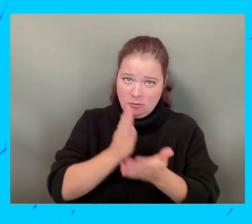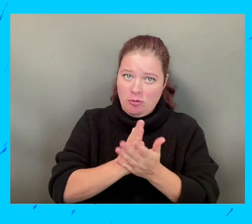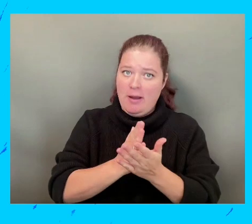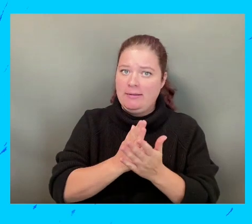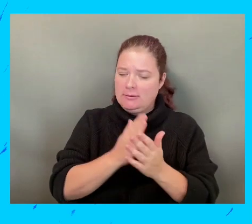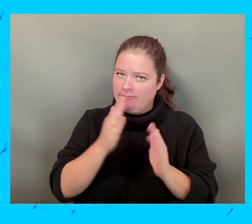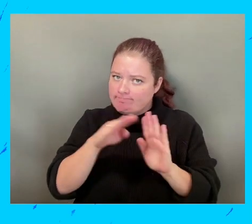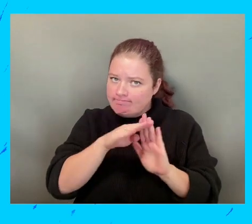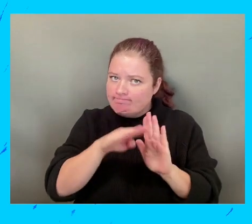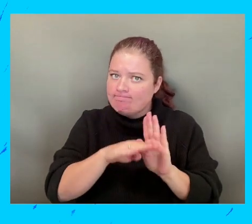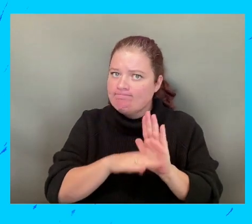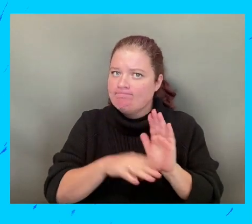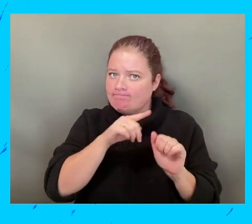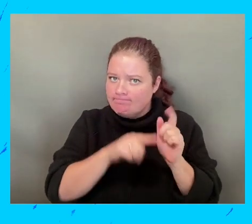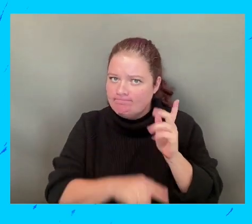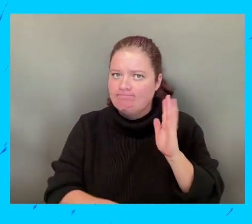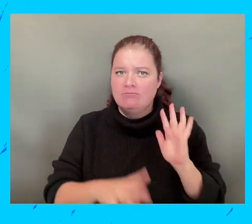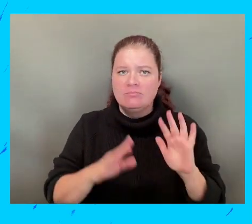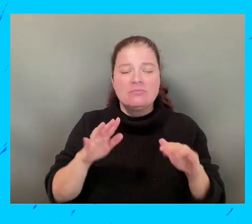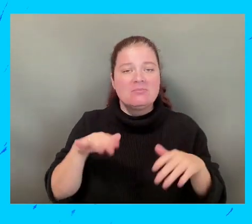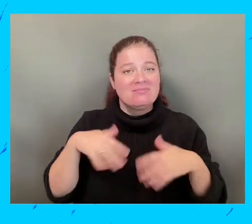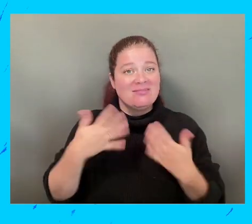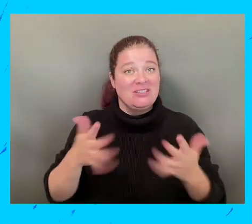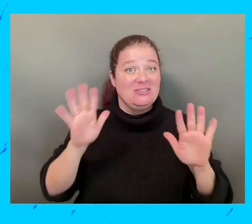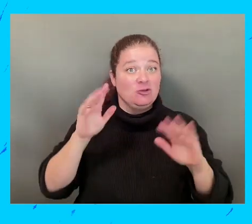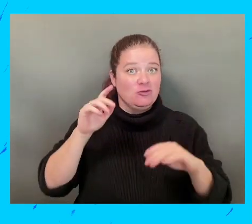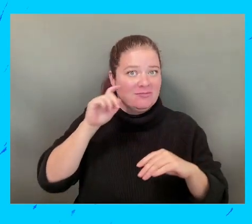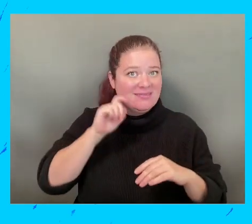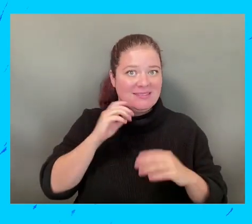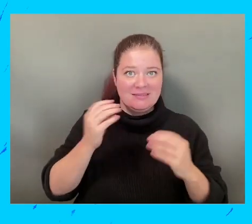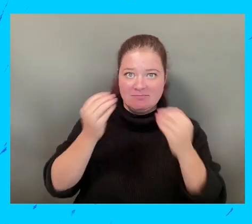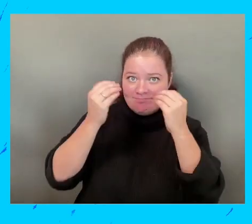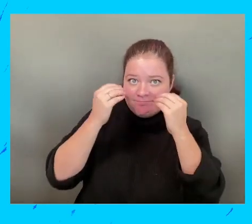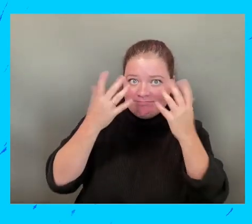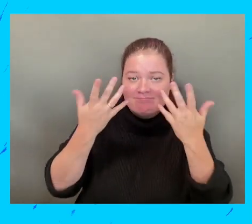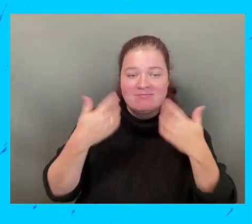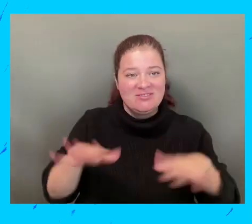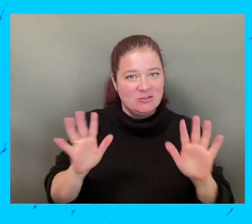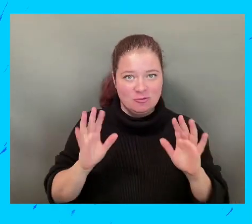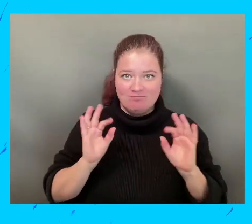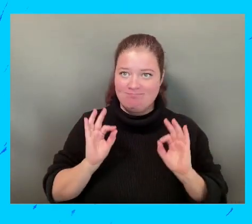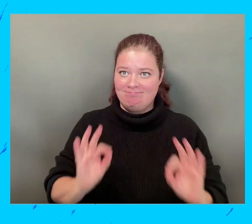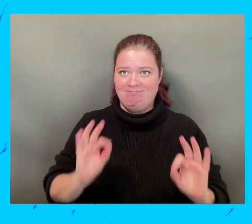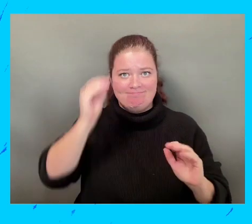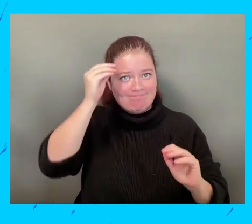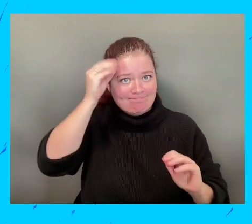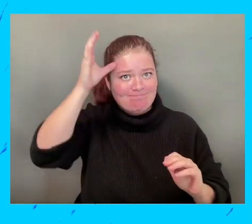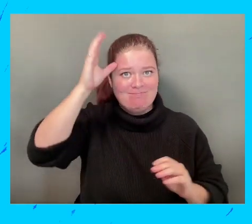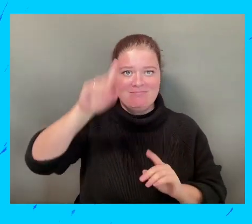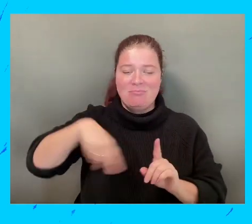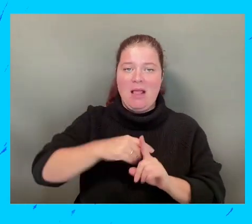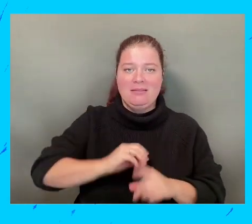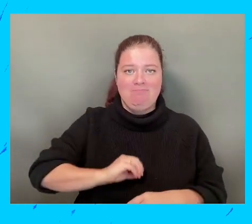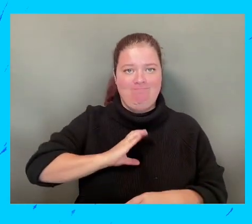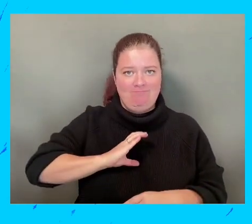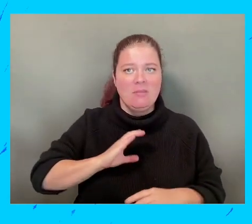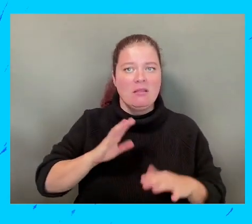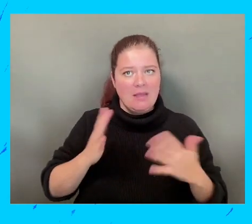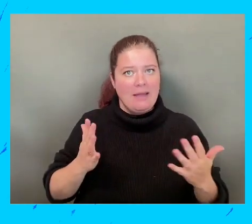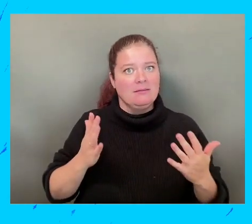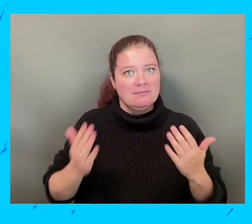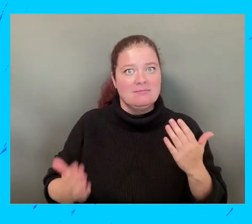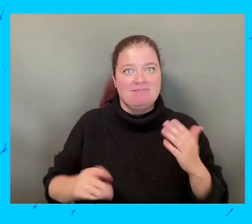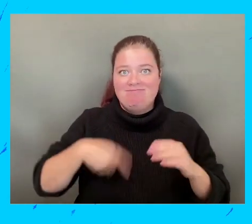dinero y ellos tantos prejuicios y los